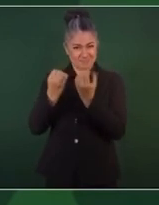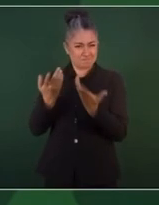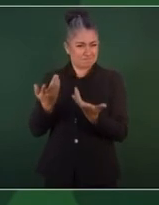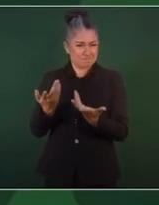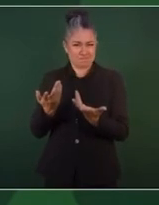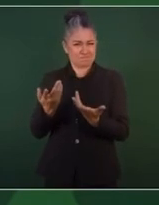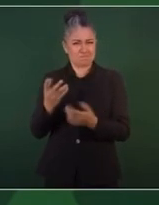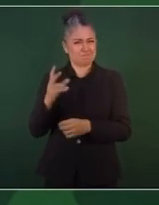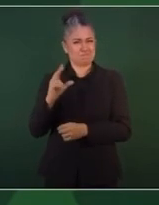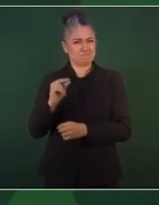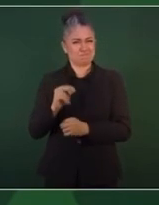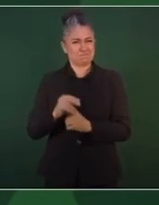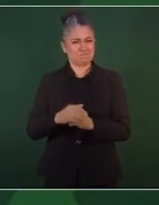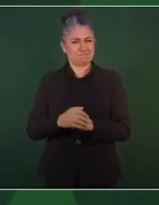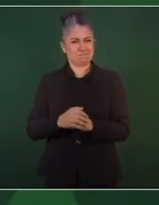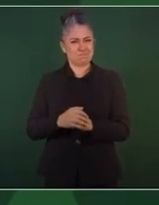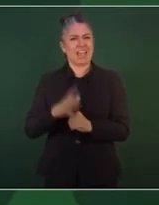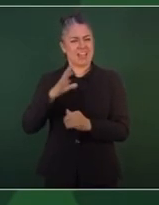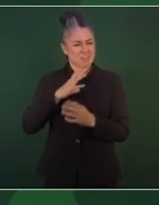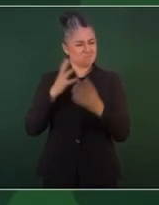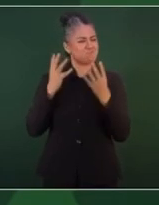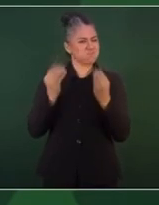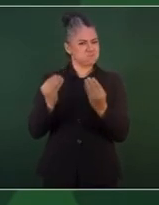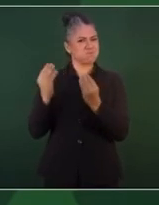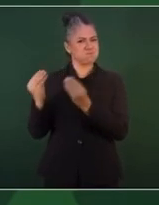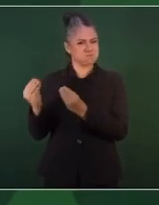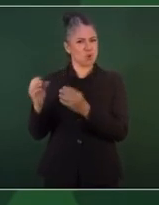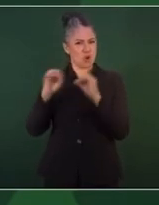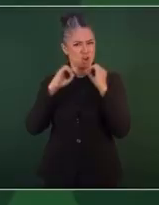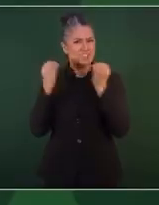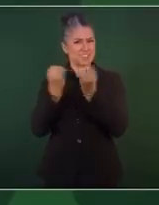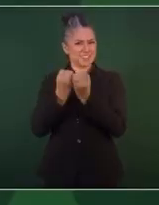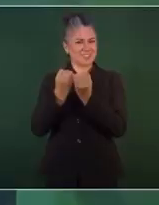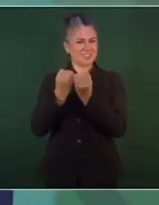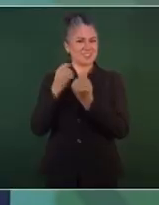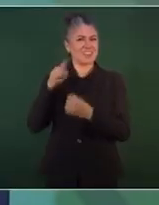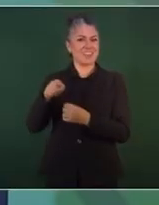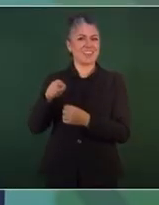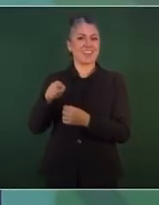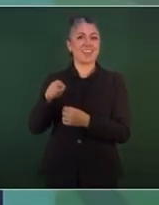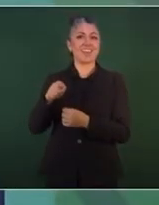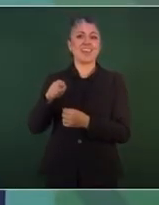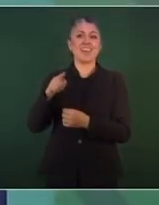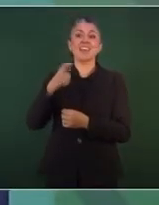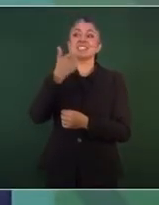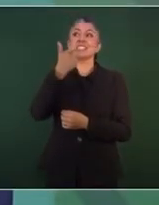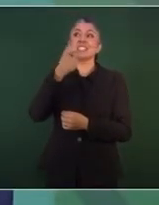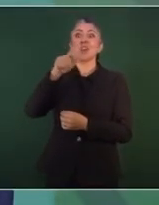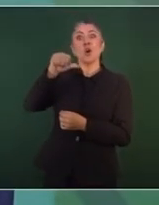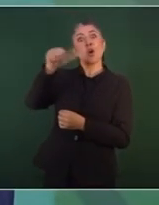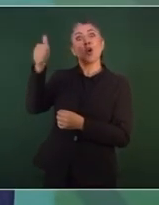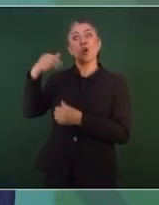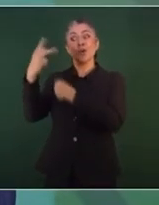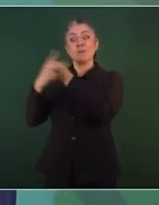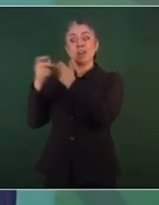Hay muchas organizaciones. organizaciones que están financiadas por gobiernos extranjeros,